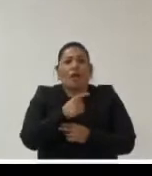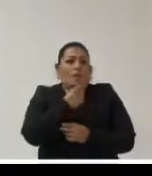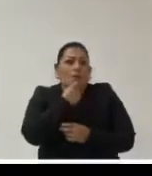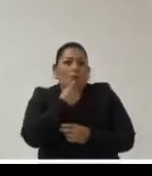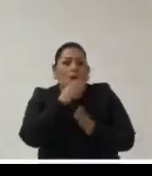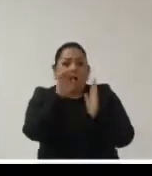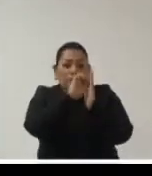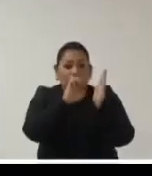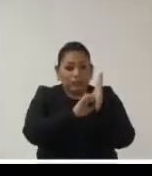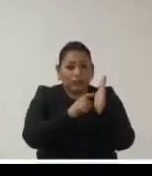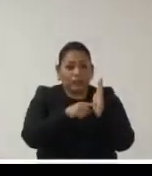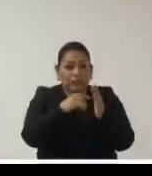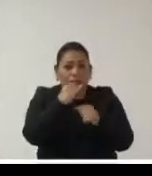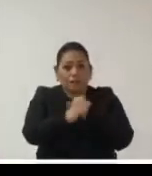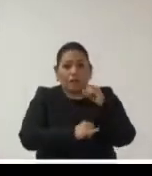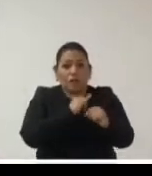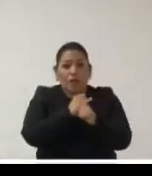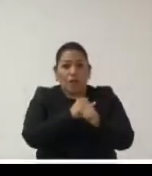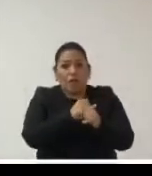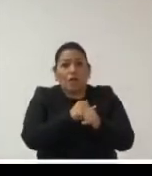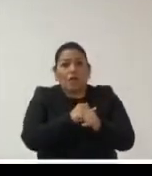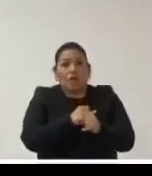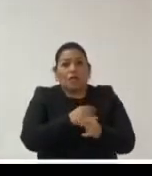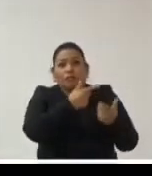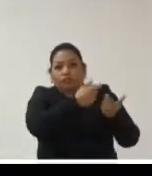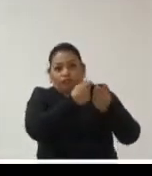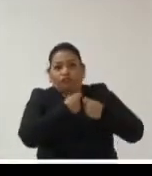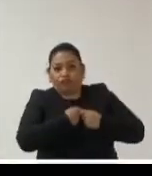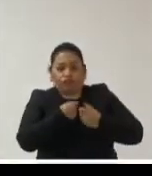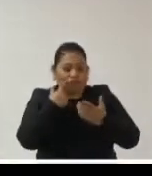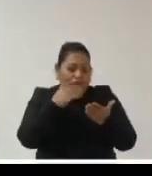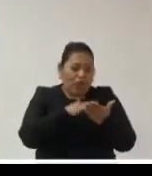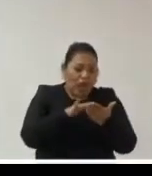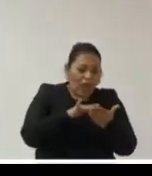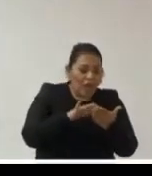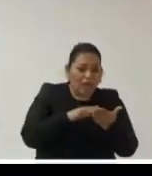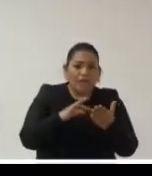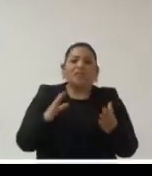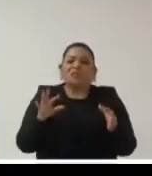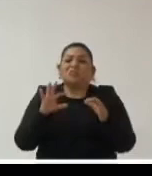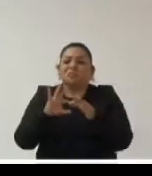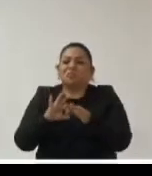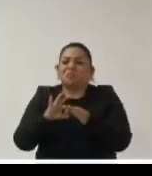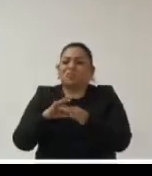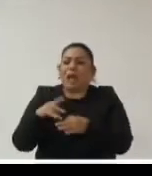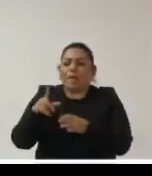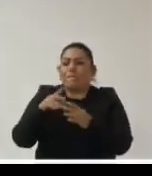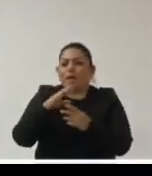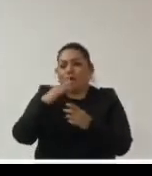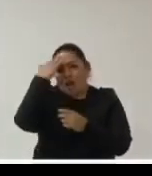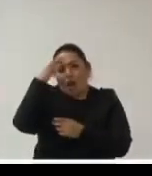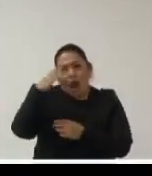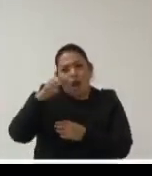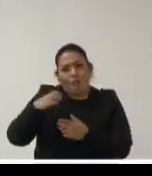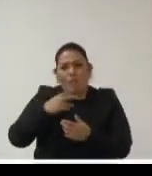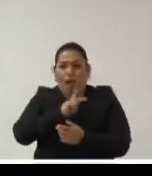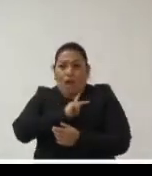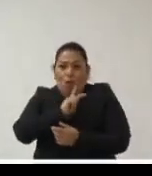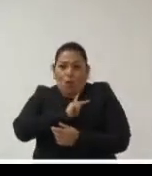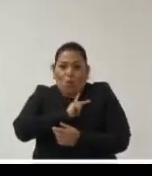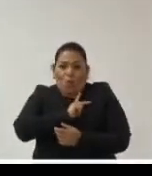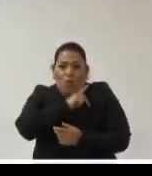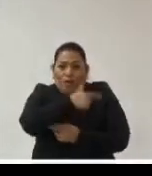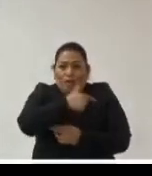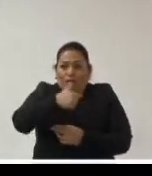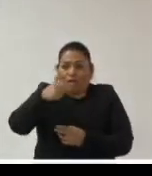internacionales en general nosotros hemos levantado los estándares y mirado lo que está pasando en la experiencia comparada hemos levantado buenas prácticas